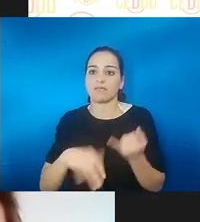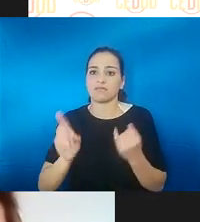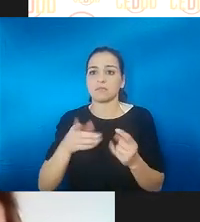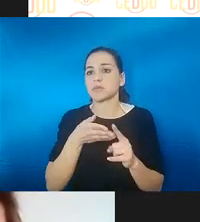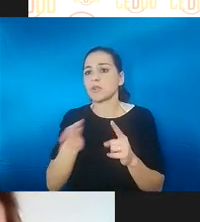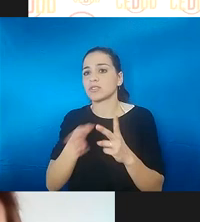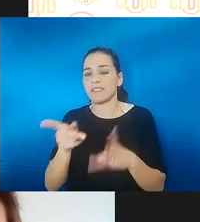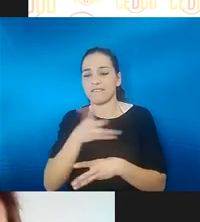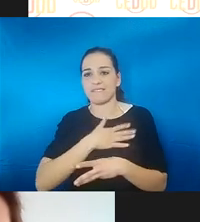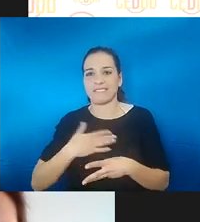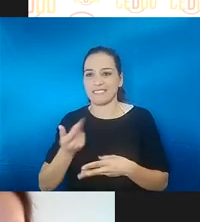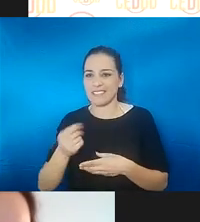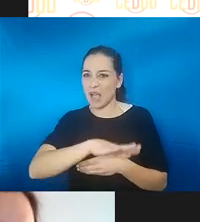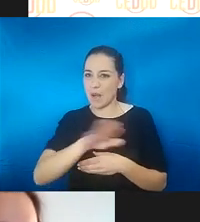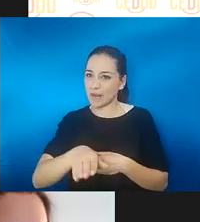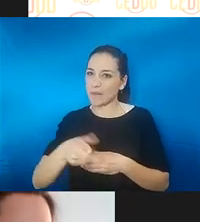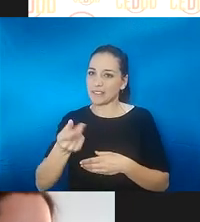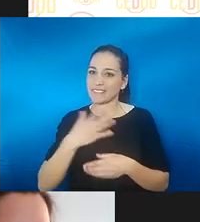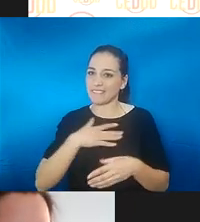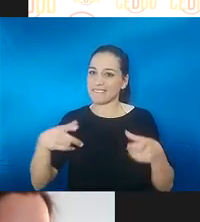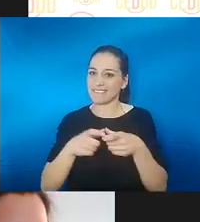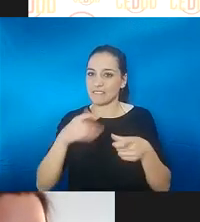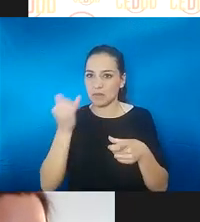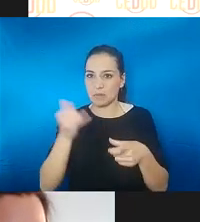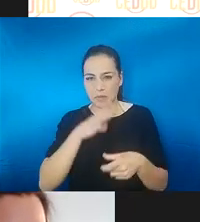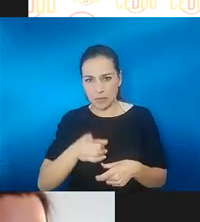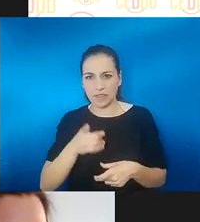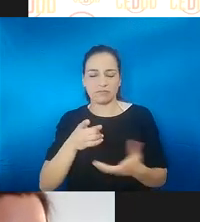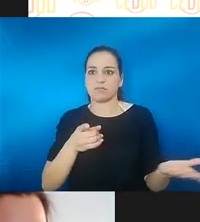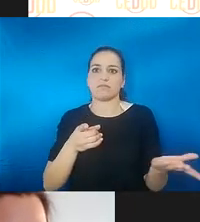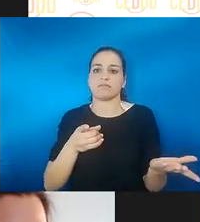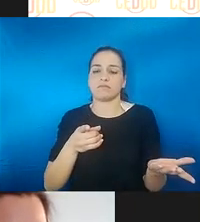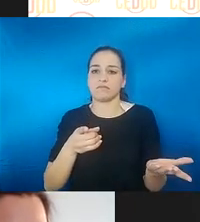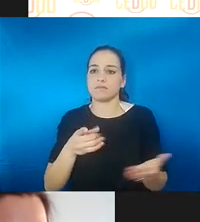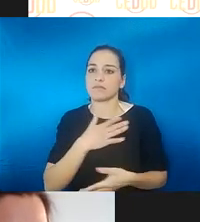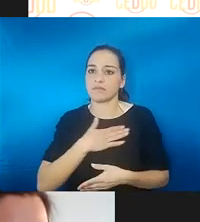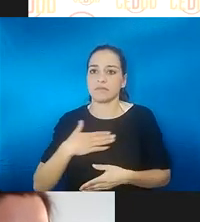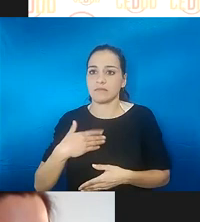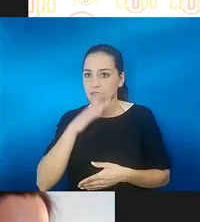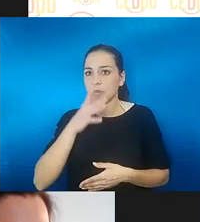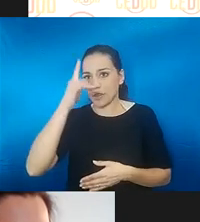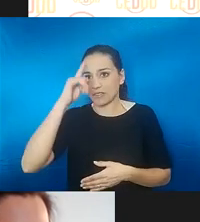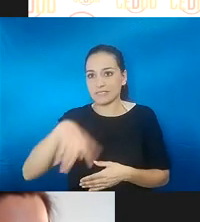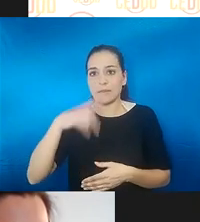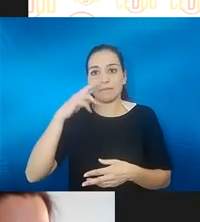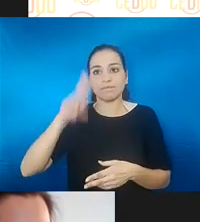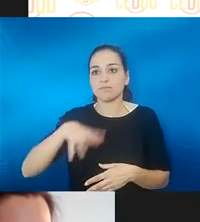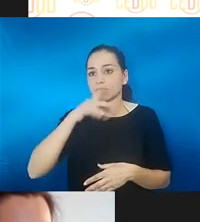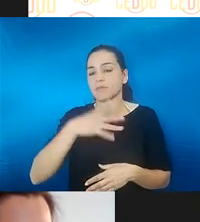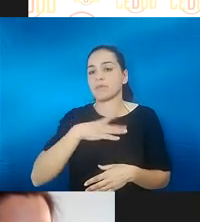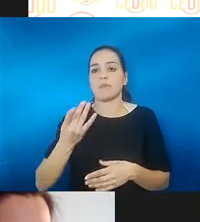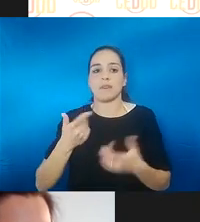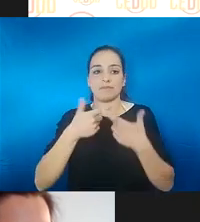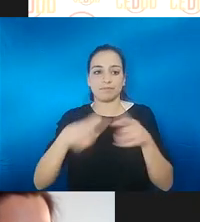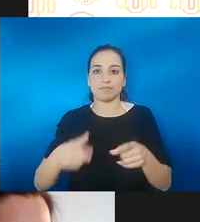plaza de aparcamiento. Simplemente quieres que se te reconozca por el hecho de que te pueda afectar al trabajo. Te pueda afectar a otros ámbitos